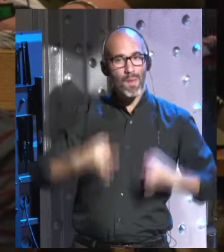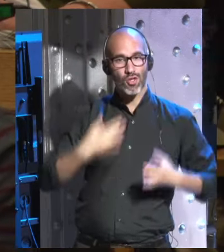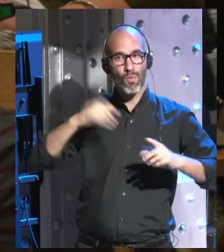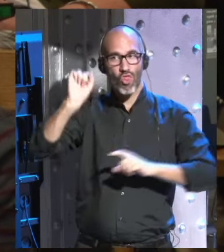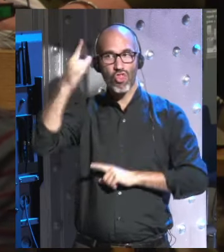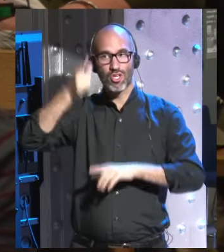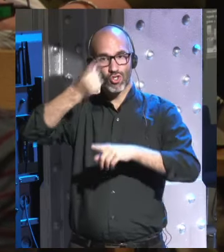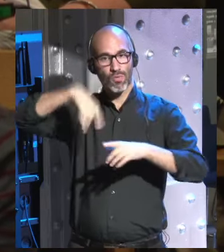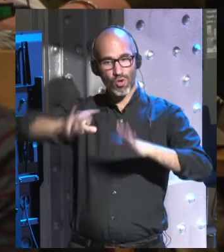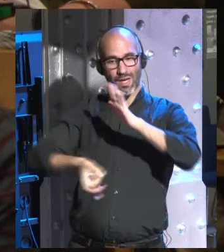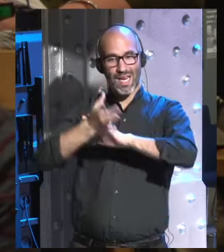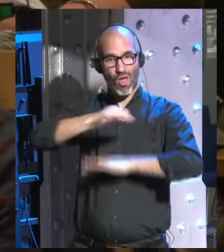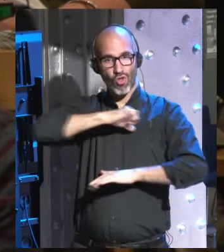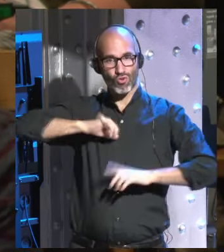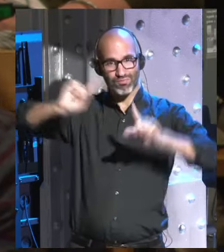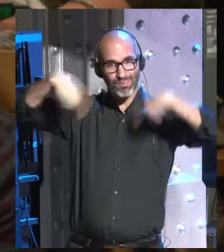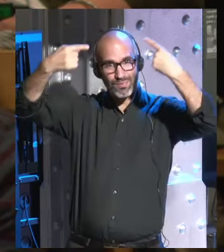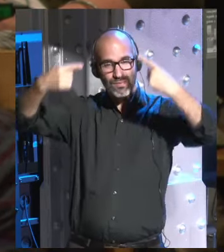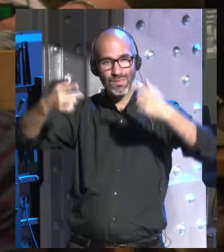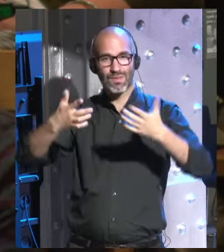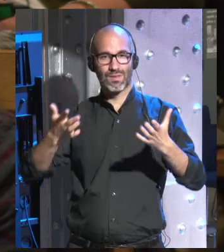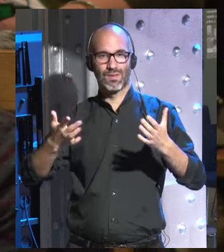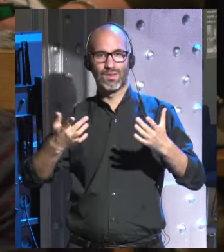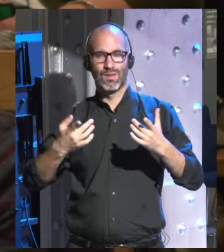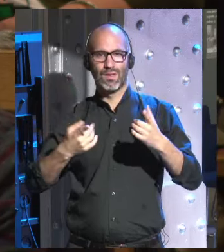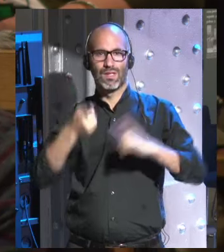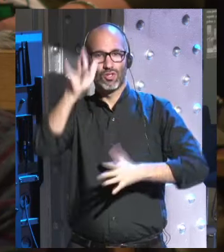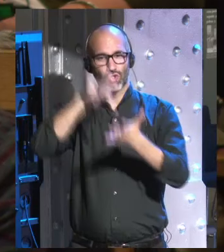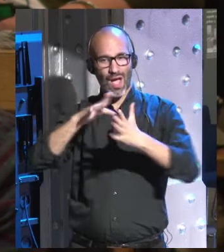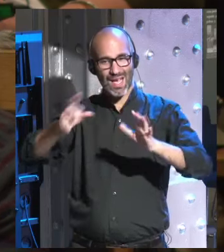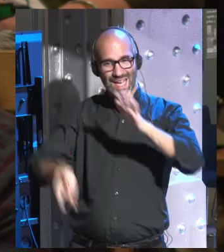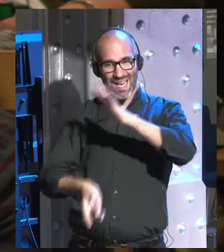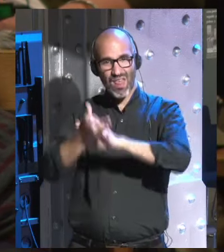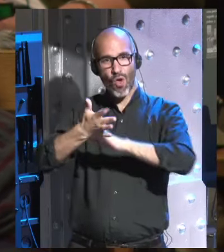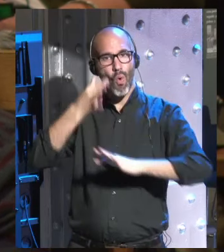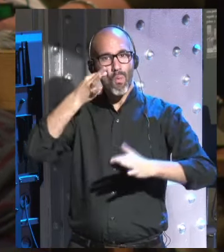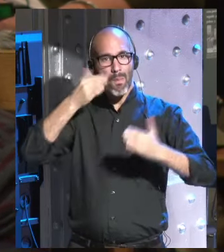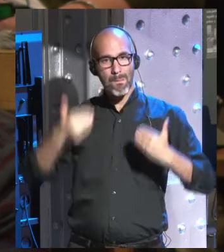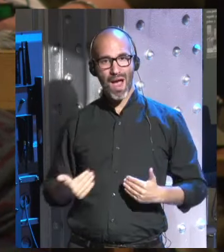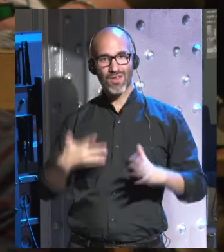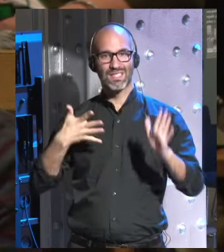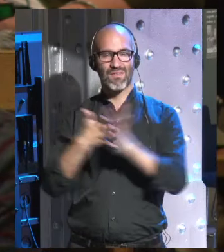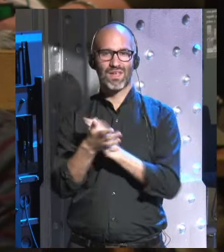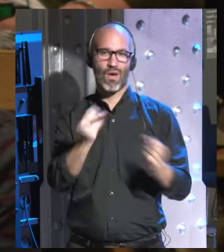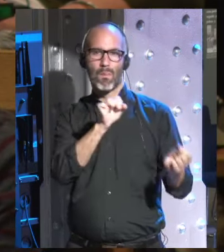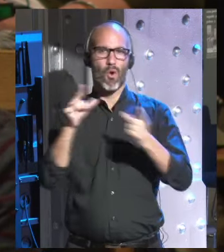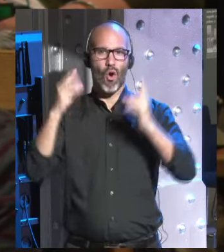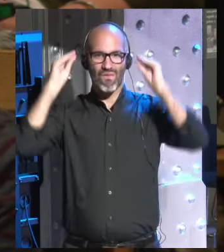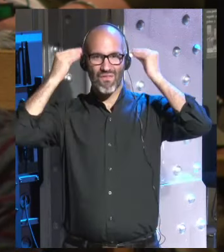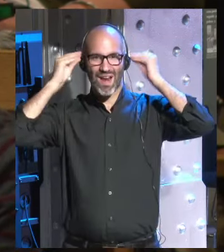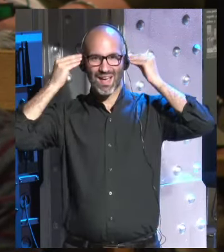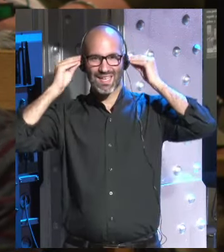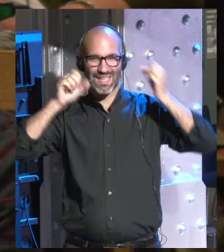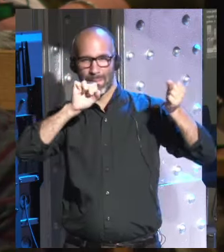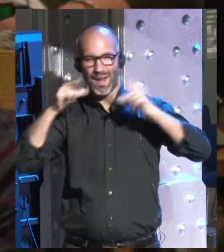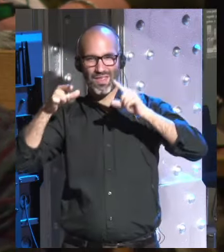nosotros mismos como tales y que una parte de esa creación sería como la la paradoja de Frankenstein me parece